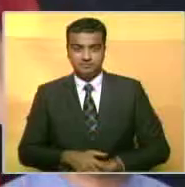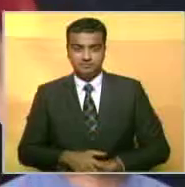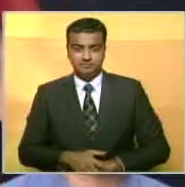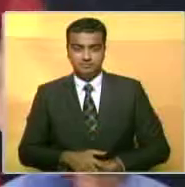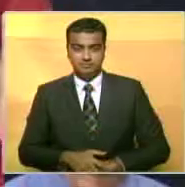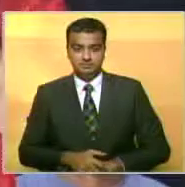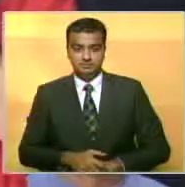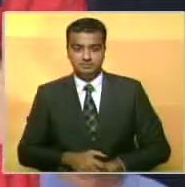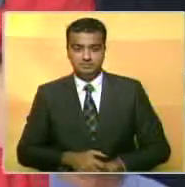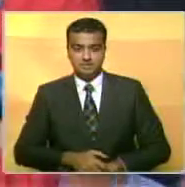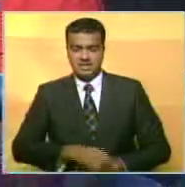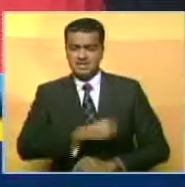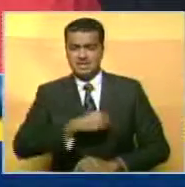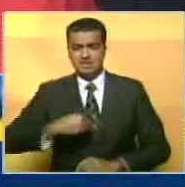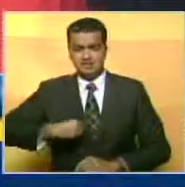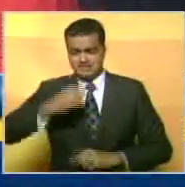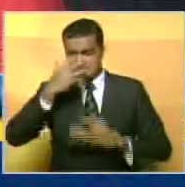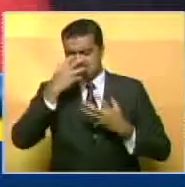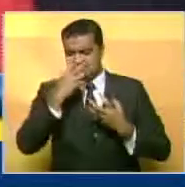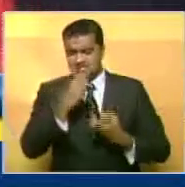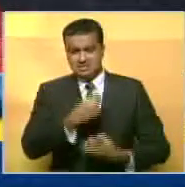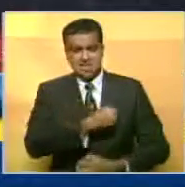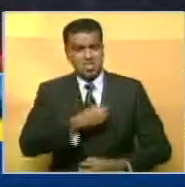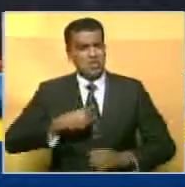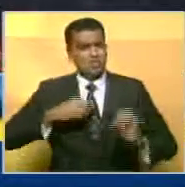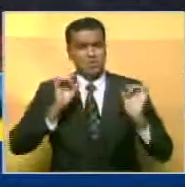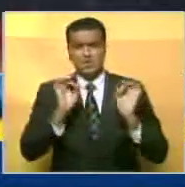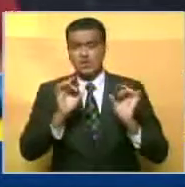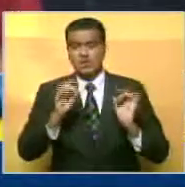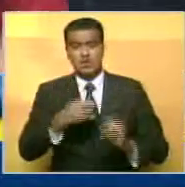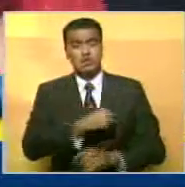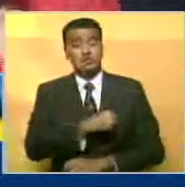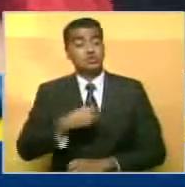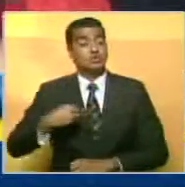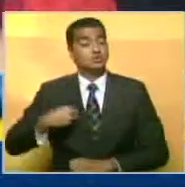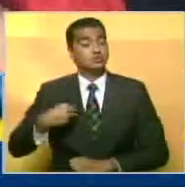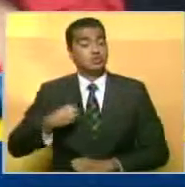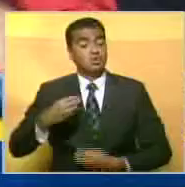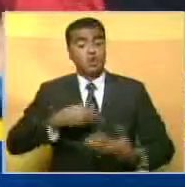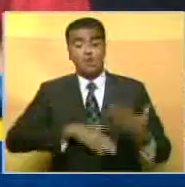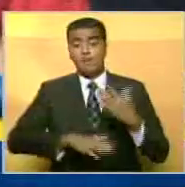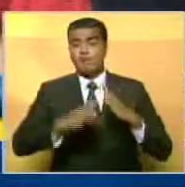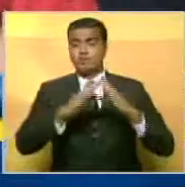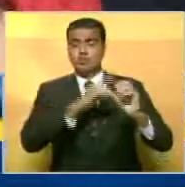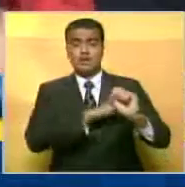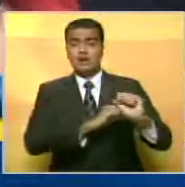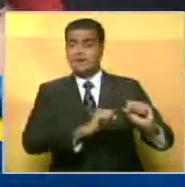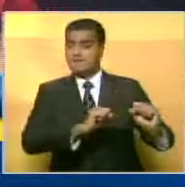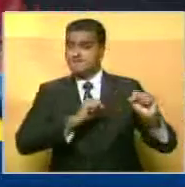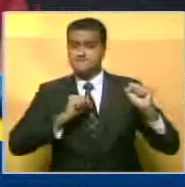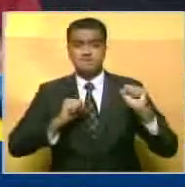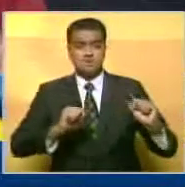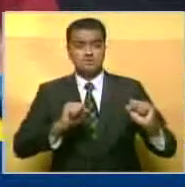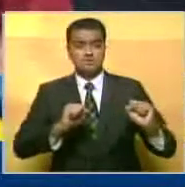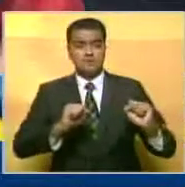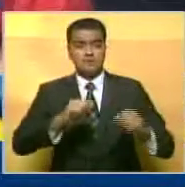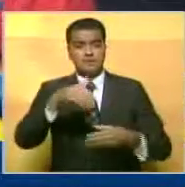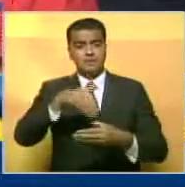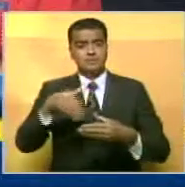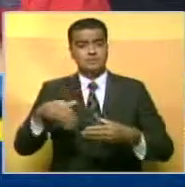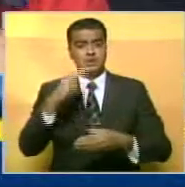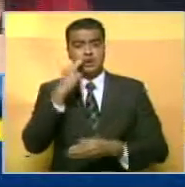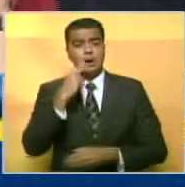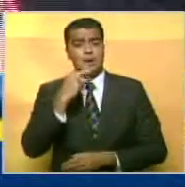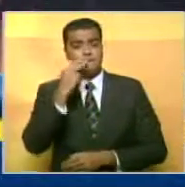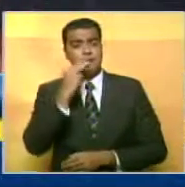desde nuestra tristeza y desde nuestro dolor, nosotros sacaremos la fuerza para elegir a Nicolás